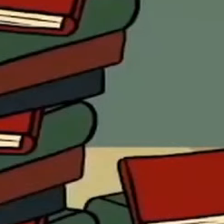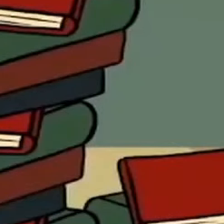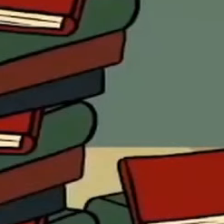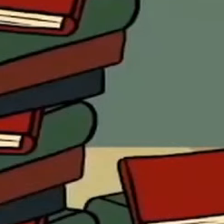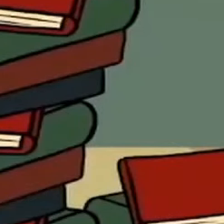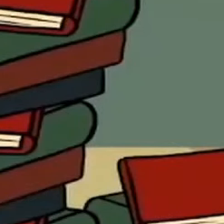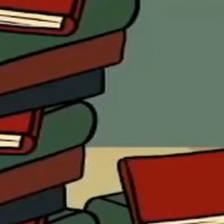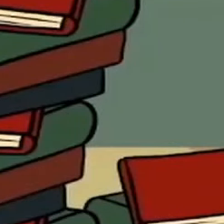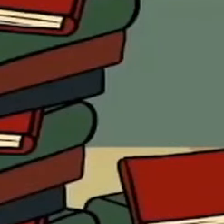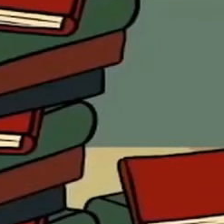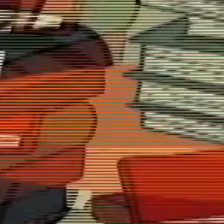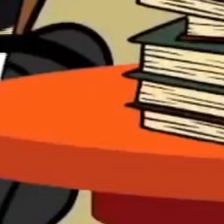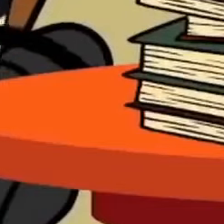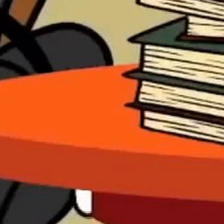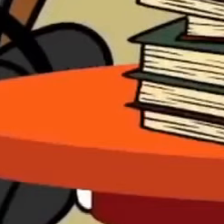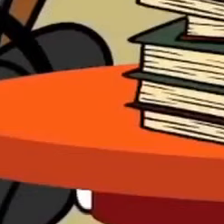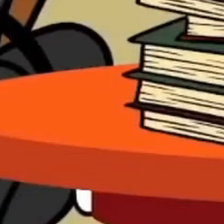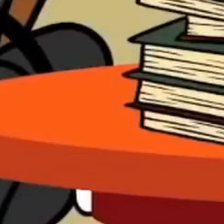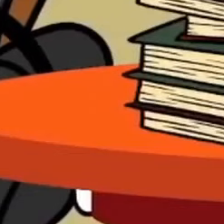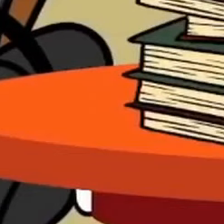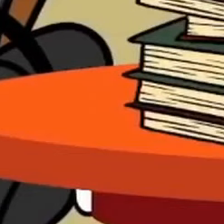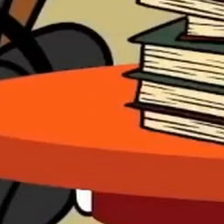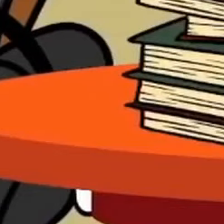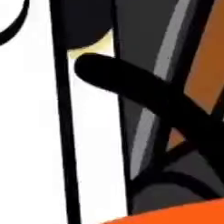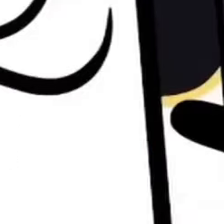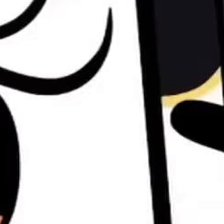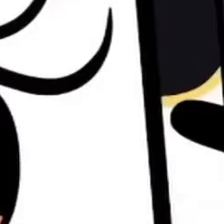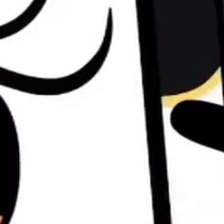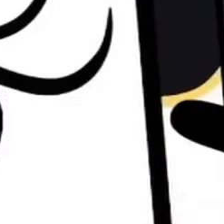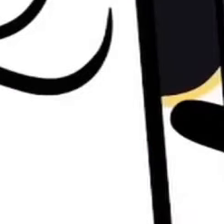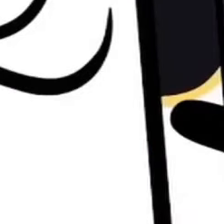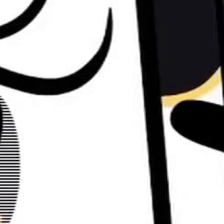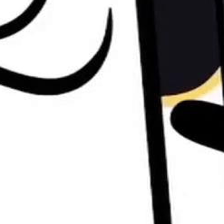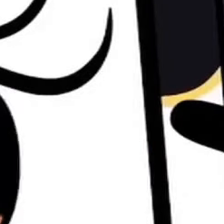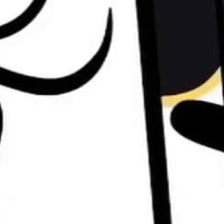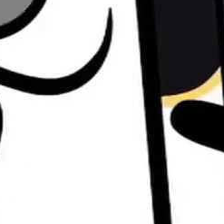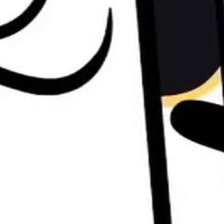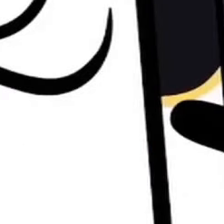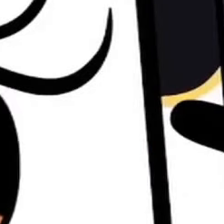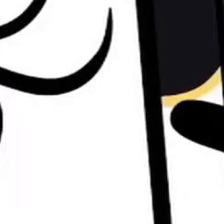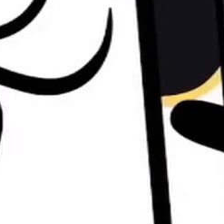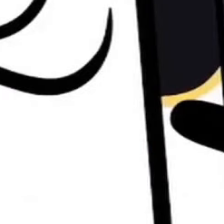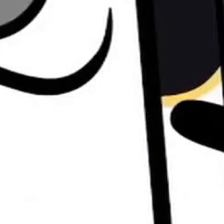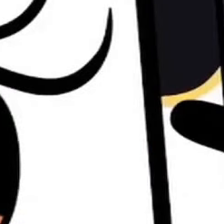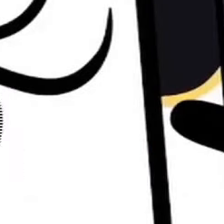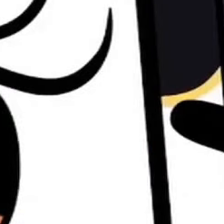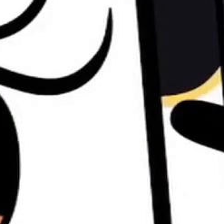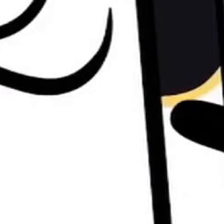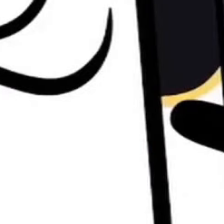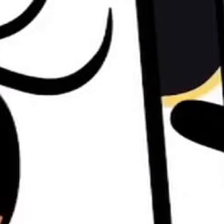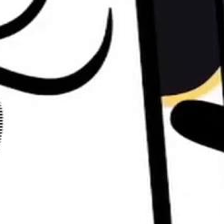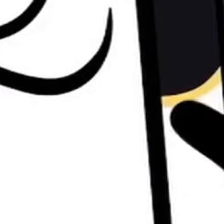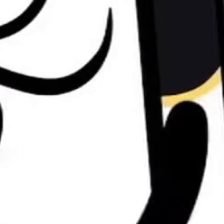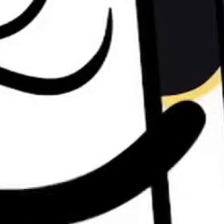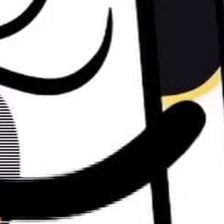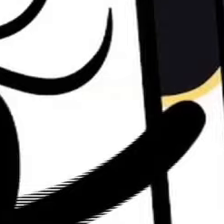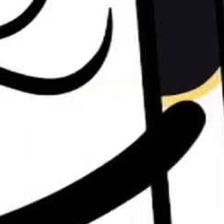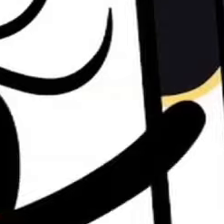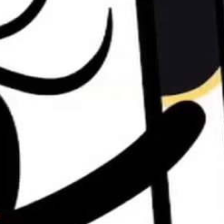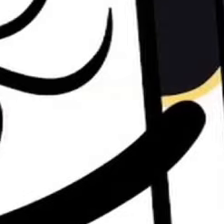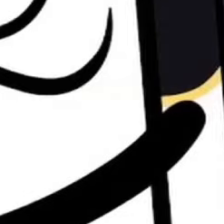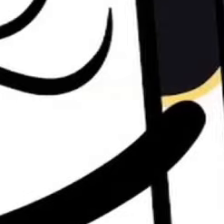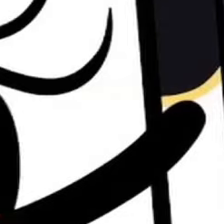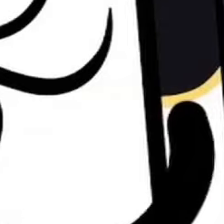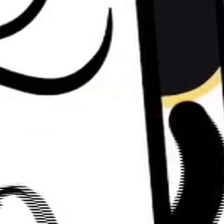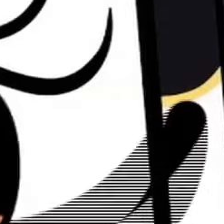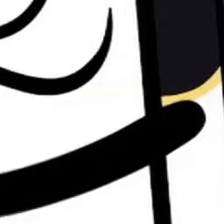Necesito unas buenas vacaciones. Ah, ya sé. Me voy de paseo para Costa Rica. Hermosas